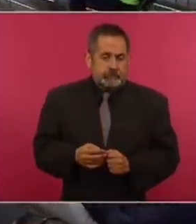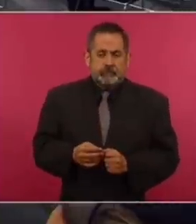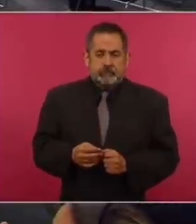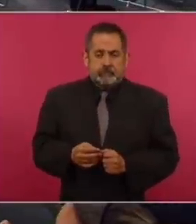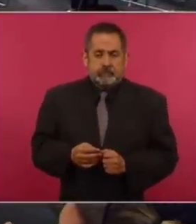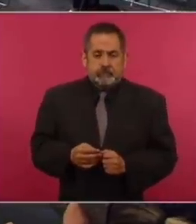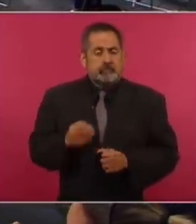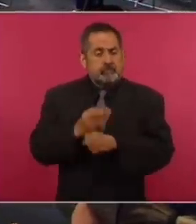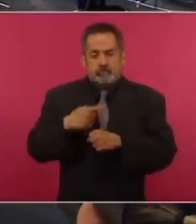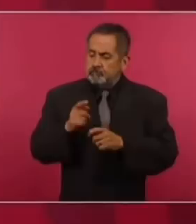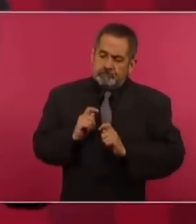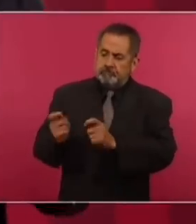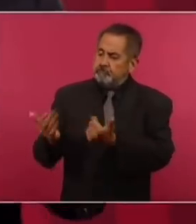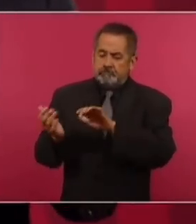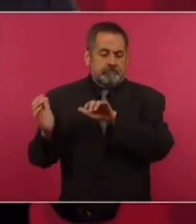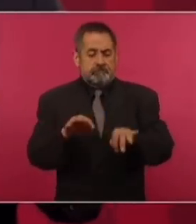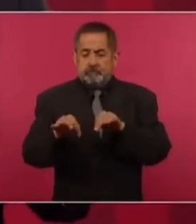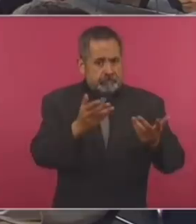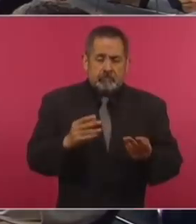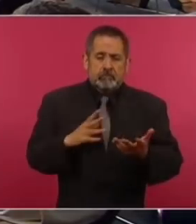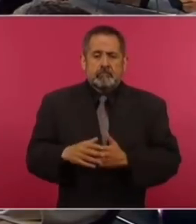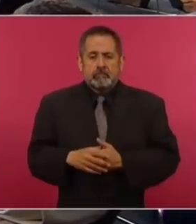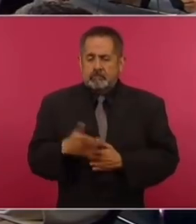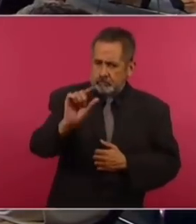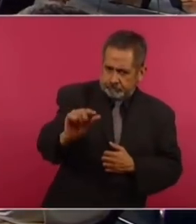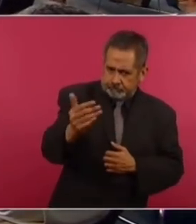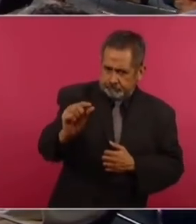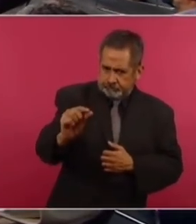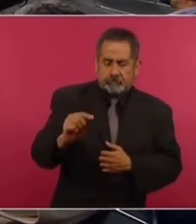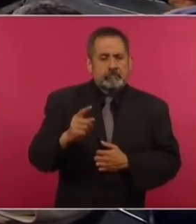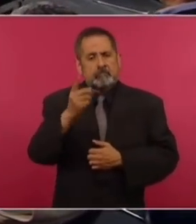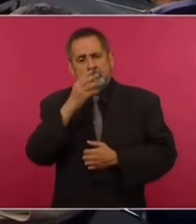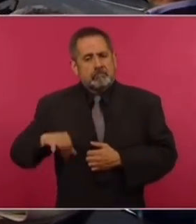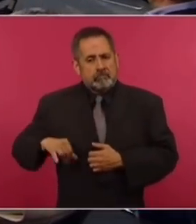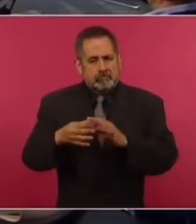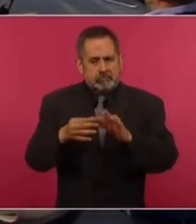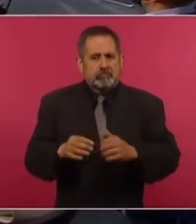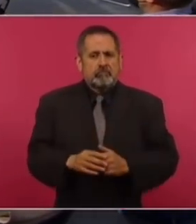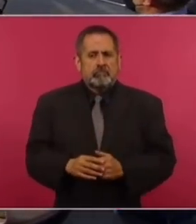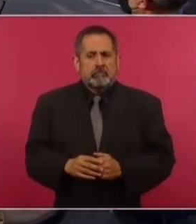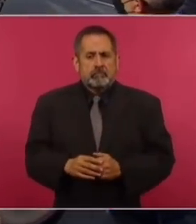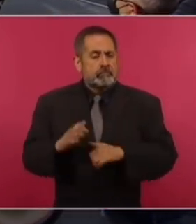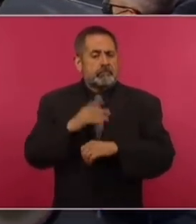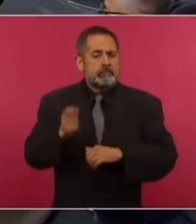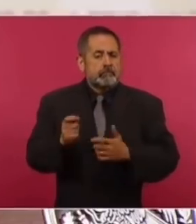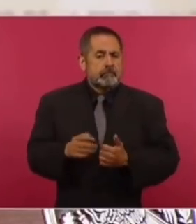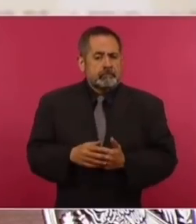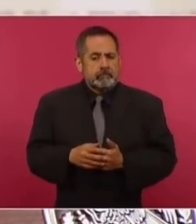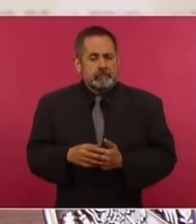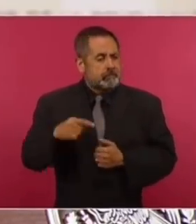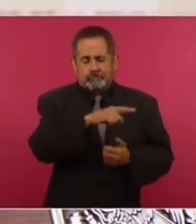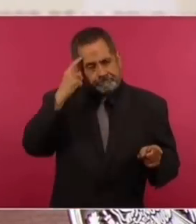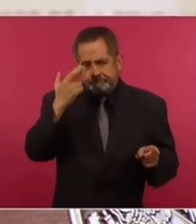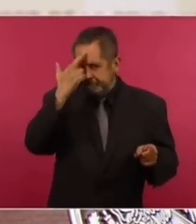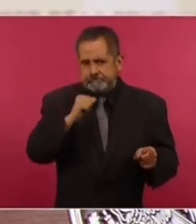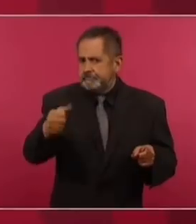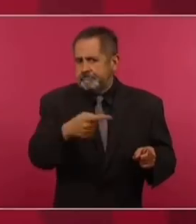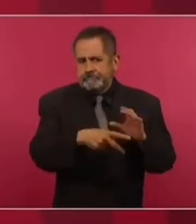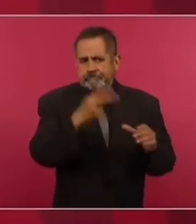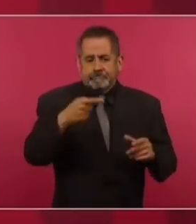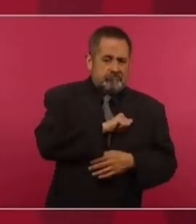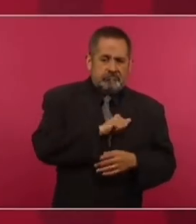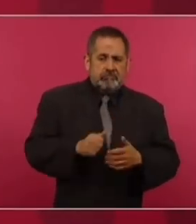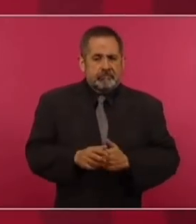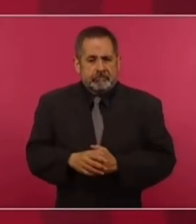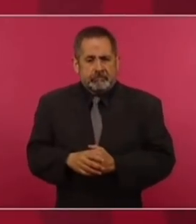estamos contratando a todos los médicos. Pero permíteme, es que es muy interesante esto, porque es mucha irracionalidad, es